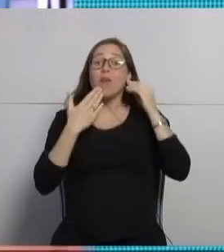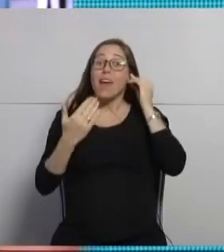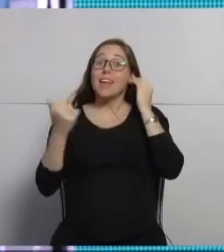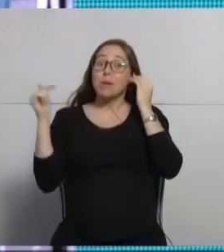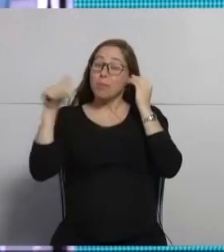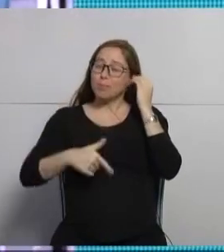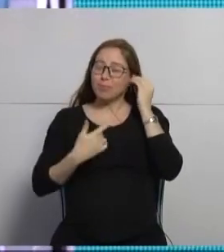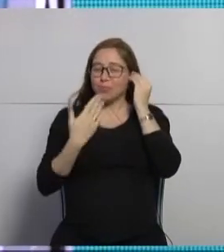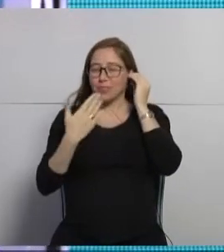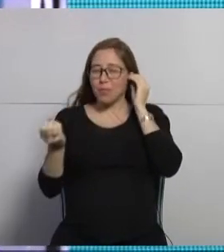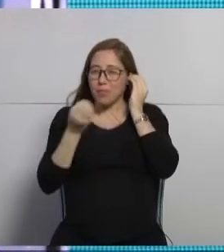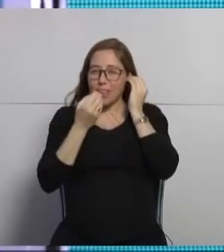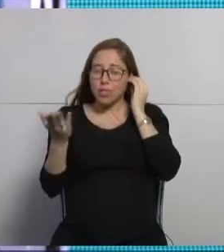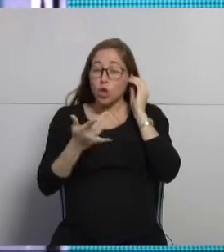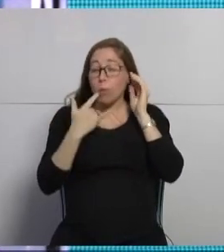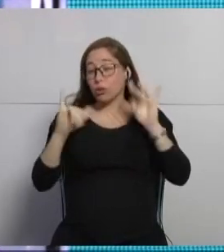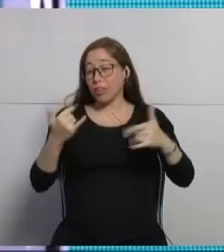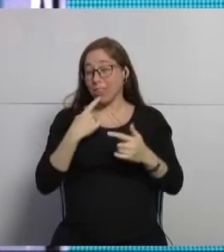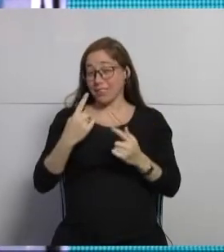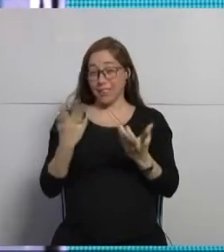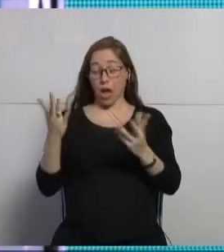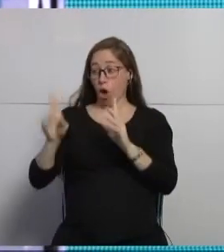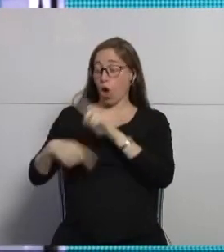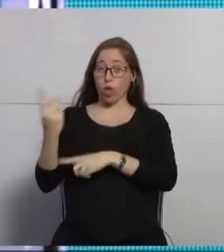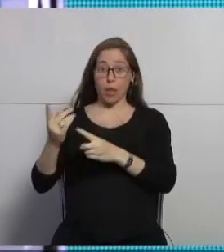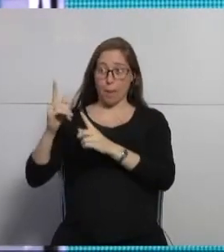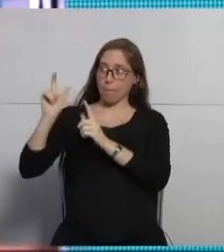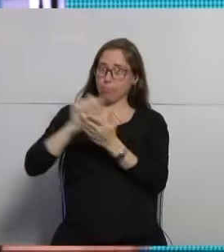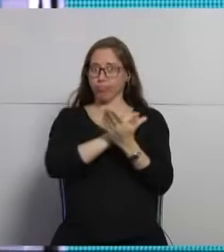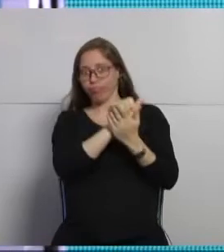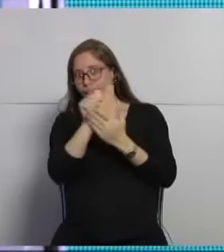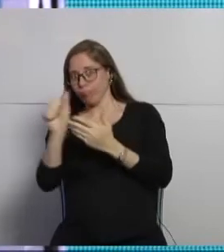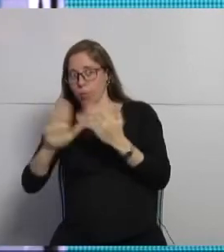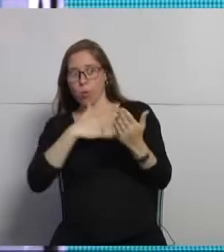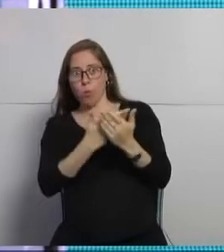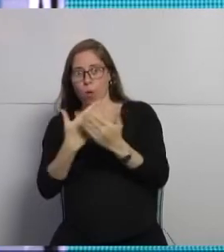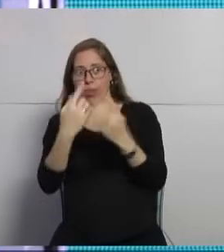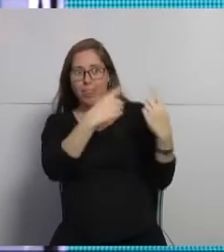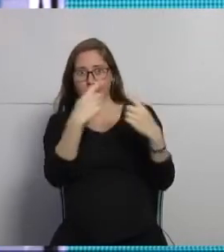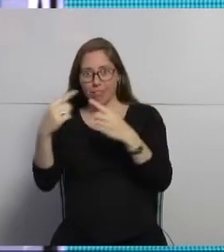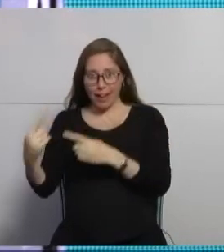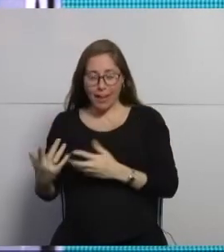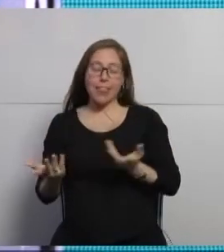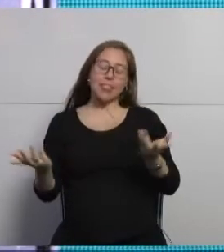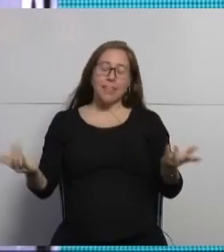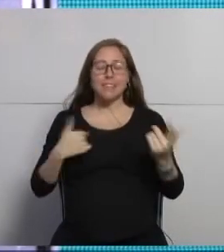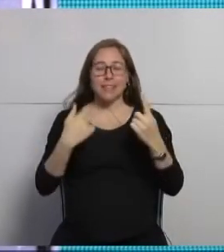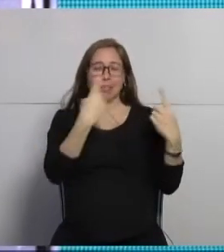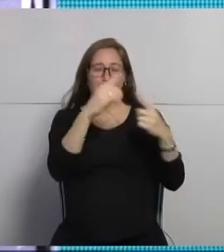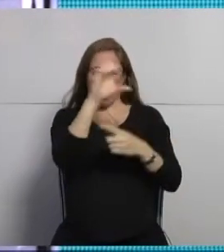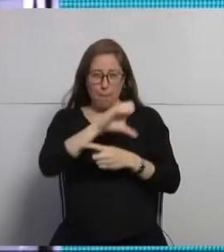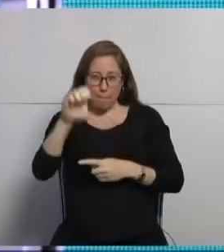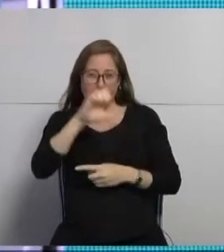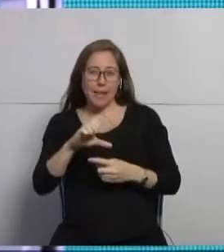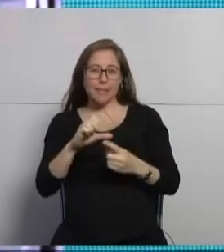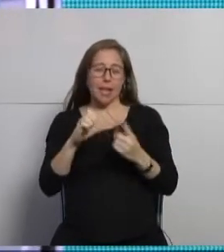línea con lo que se venía planteando digamos en las distintas propuestas que han hecho el resto de las empresas y